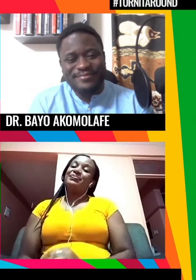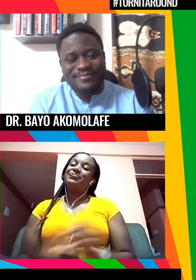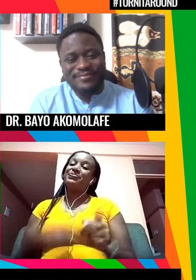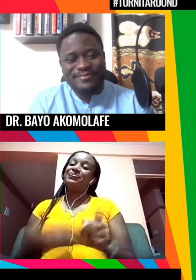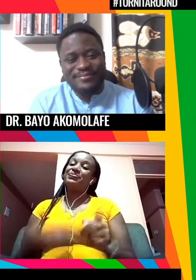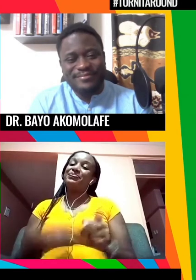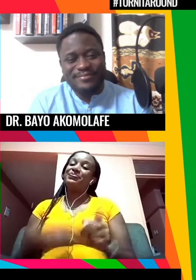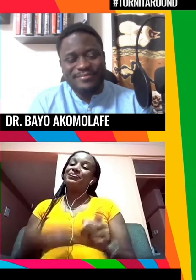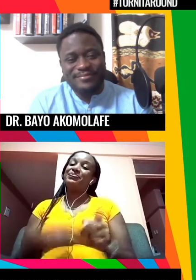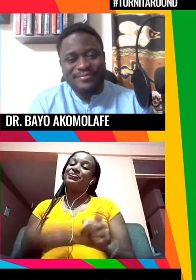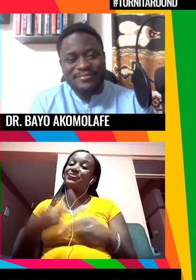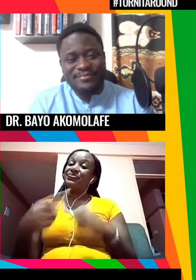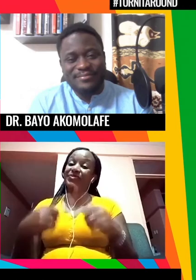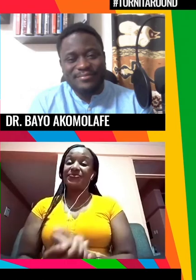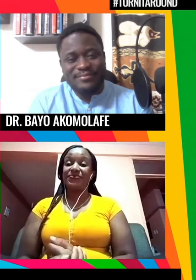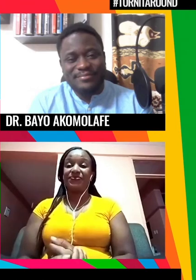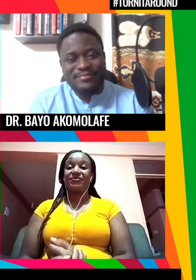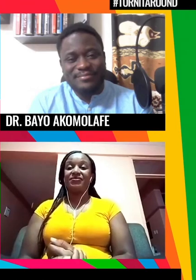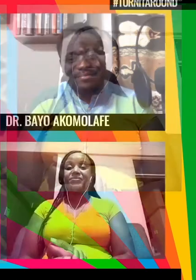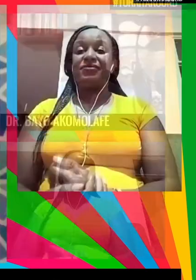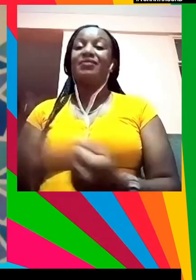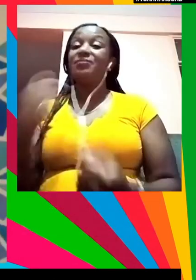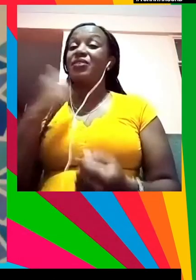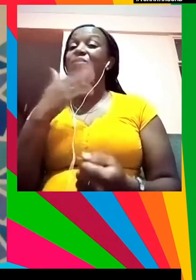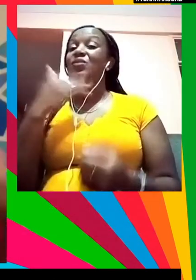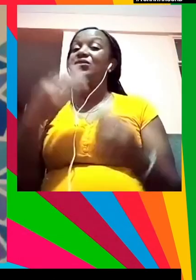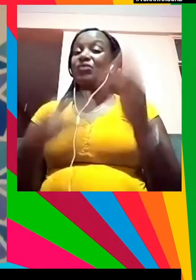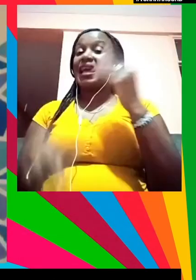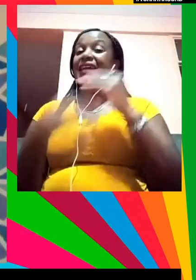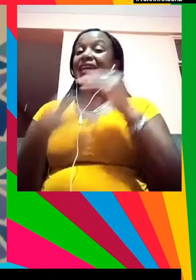si quería simplemente continuar con ese mensaje